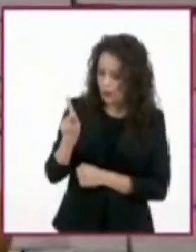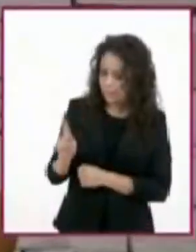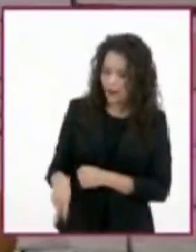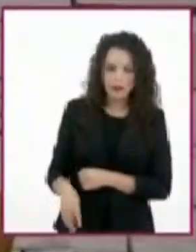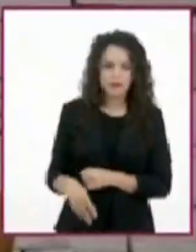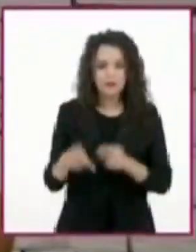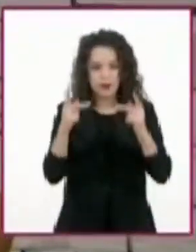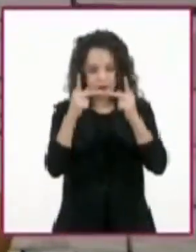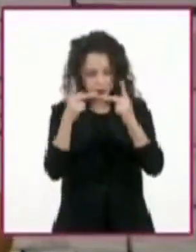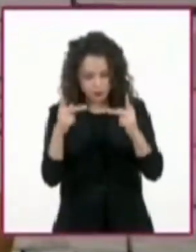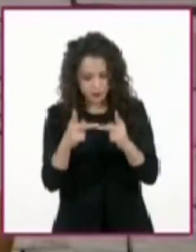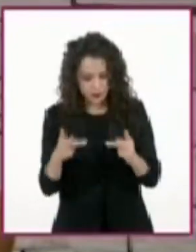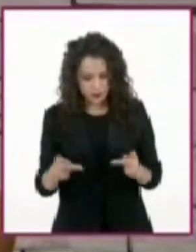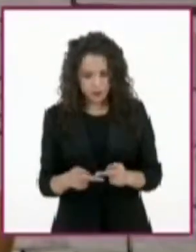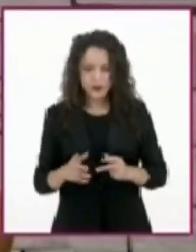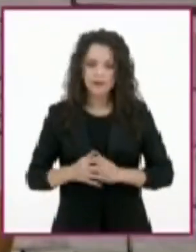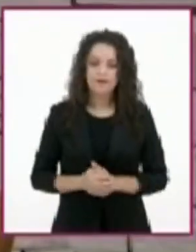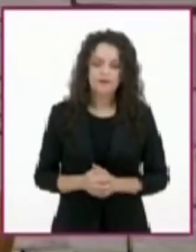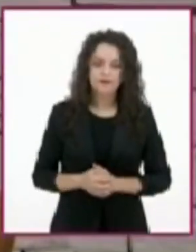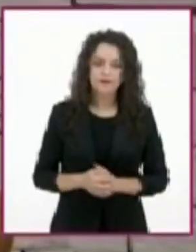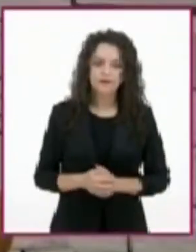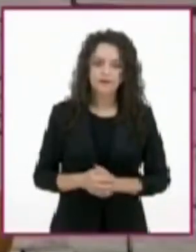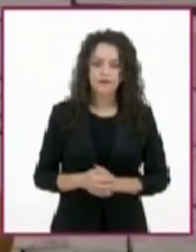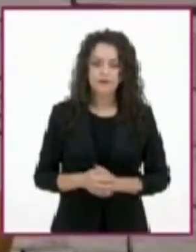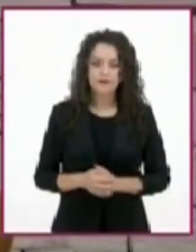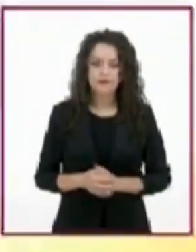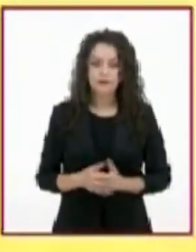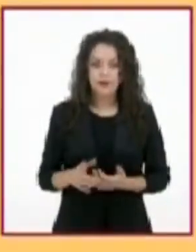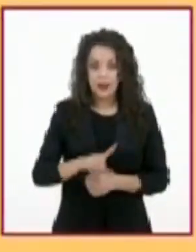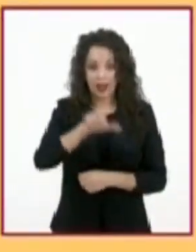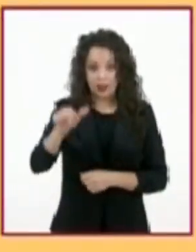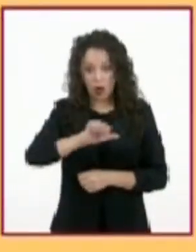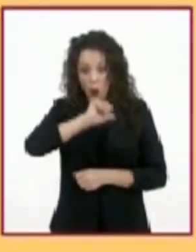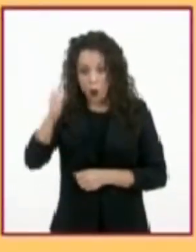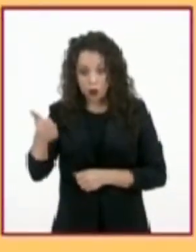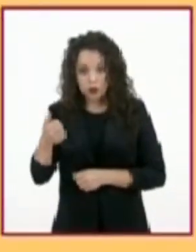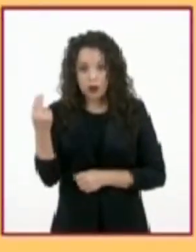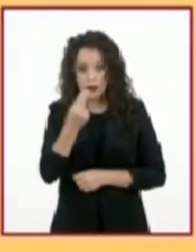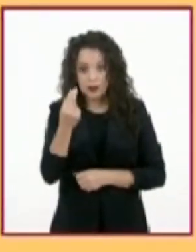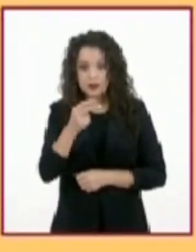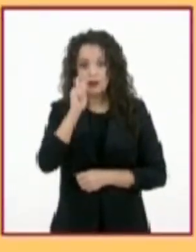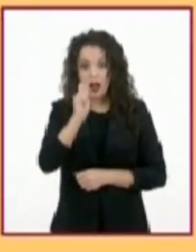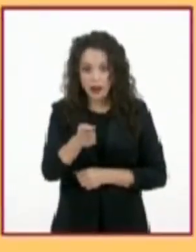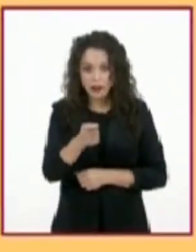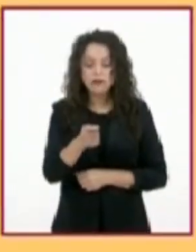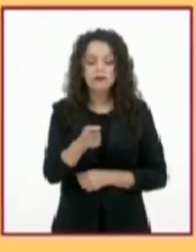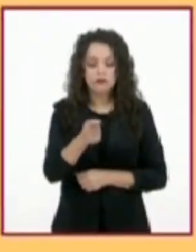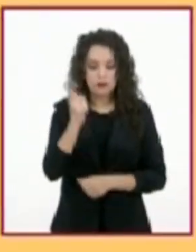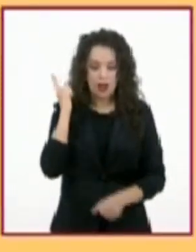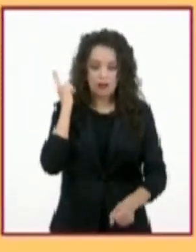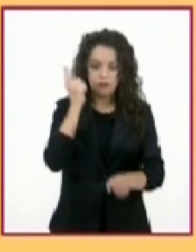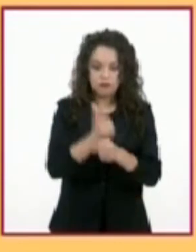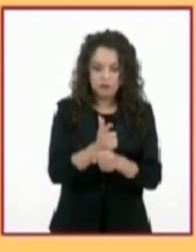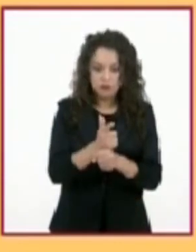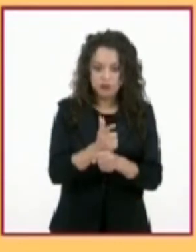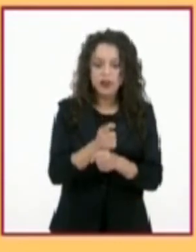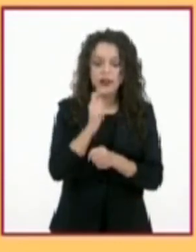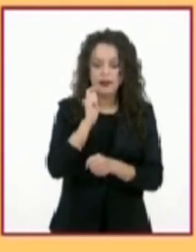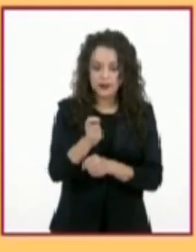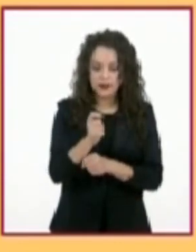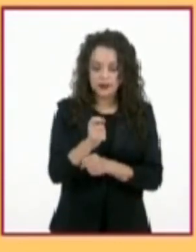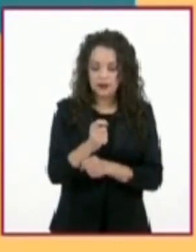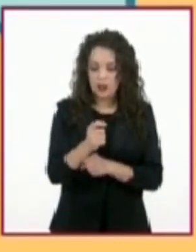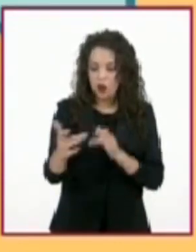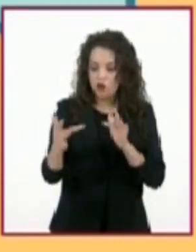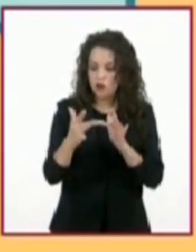Otra recomendación para alzar el sabor a nuestro platillo es detectar los conectores de conclusión como de este